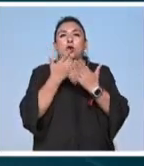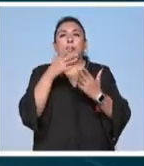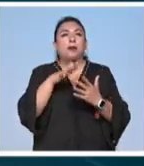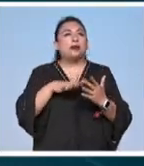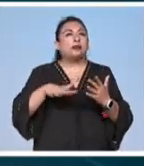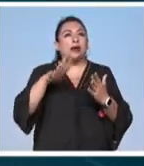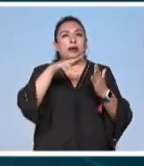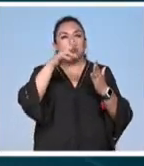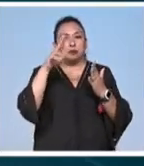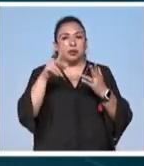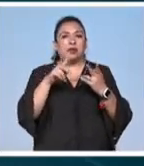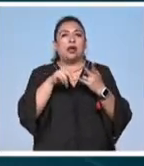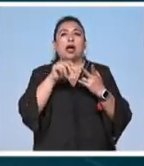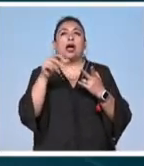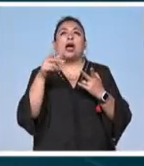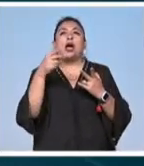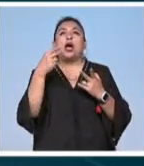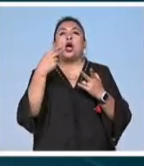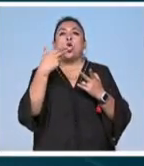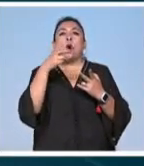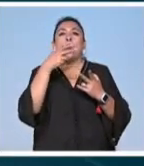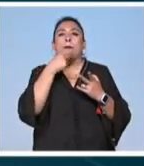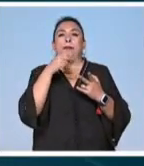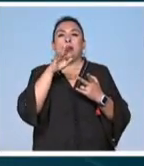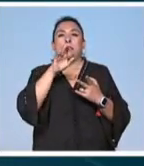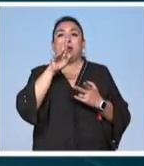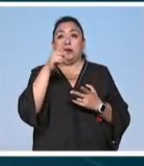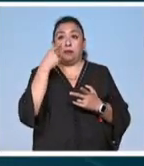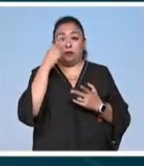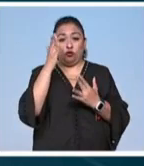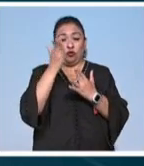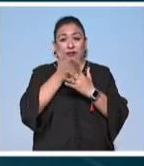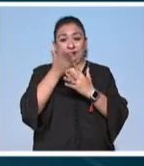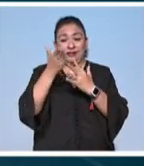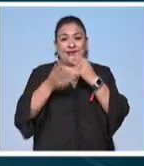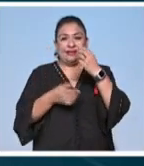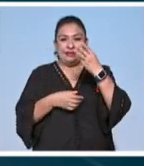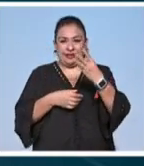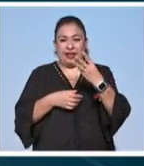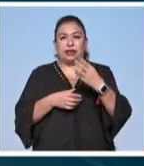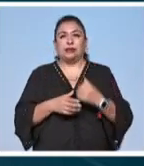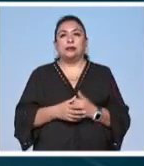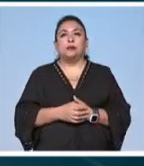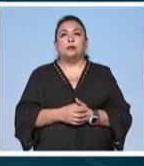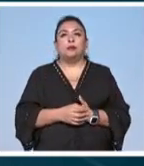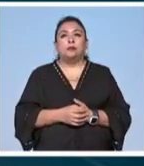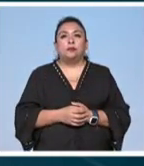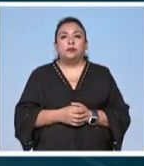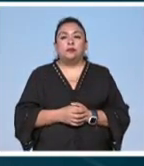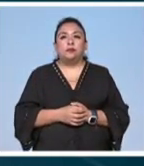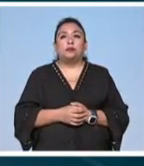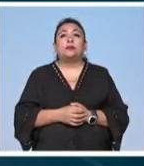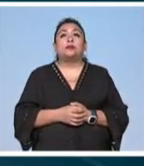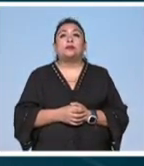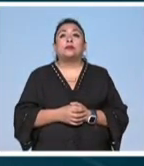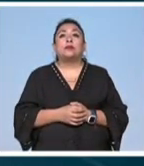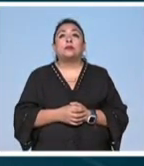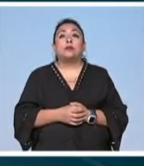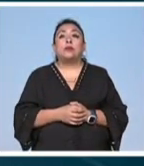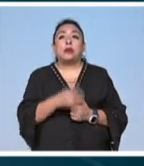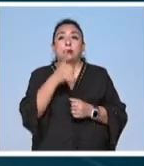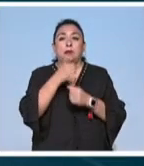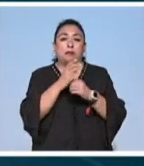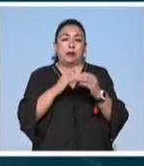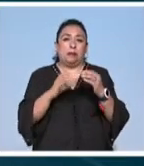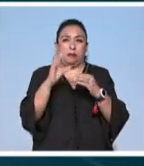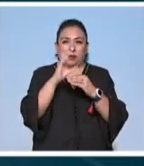paisajes pintados hasta el hombre de bering su obra está dividida en tres grandes bloques está en el primer